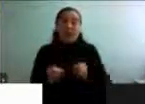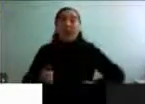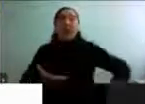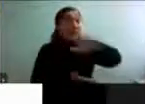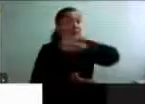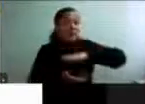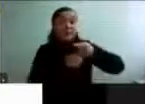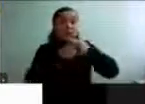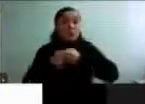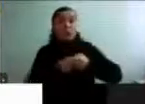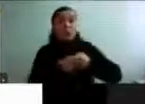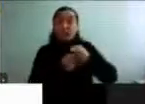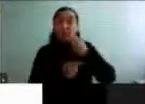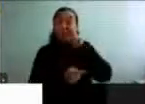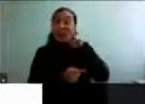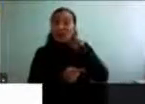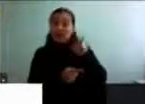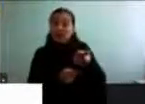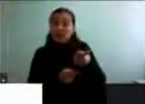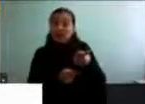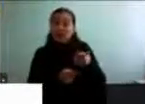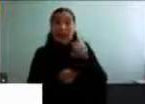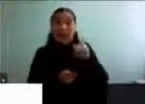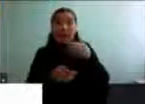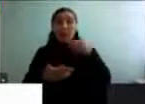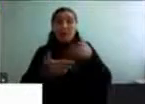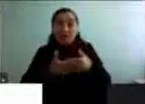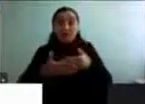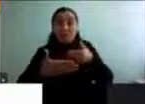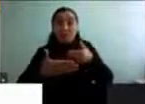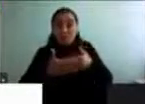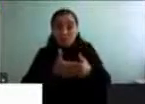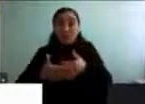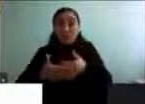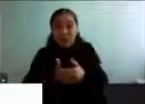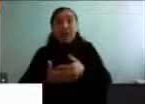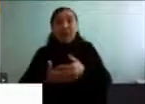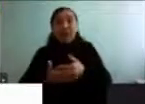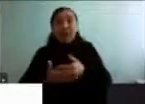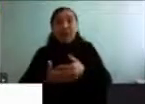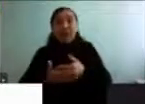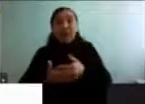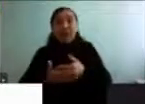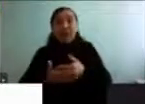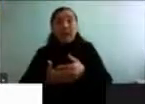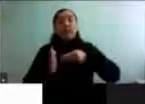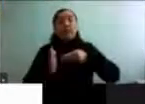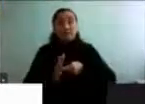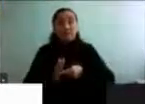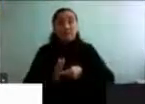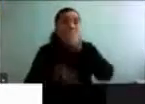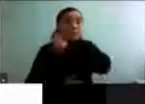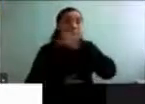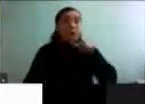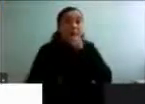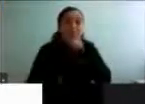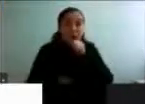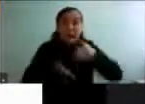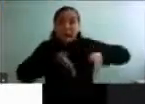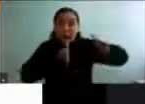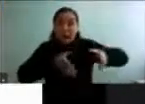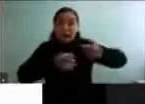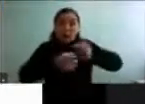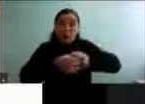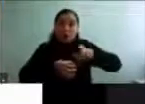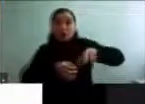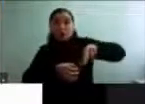una multiplicidad de obstáculos. Eso lo podemos ver. Finalmente, las calles con hoyos, faltas de luminarias para